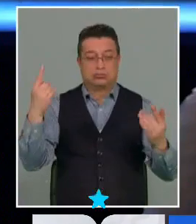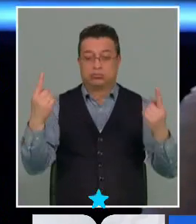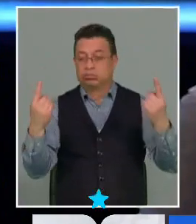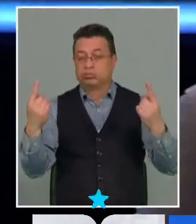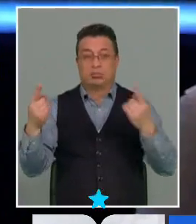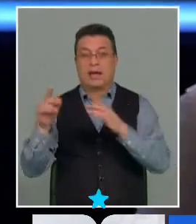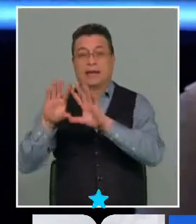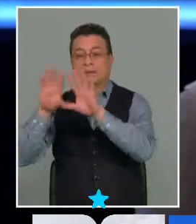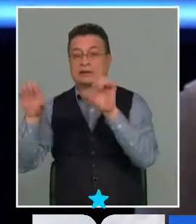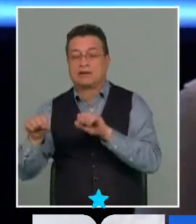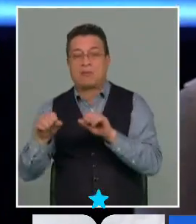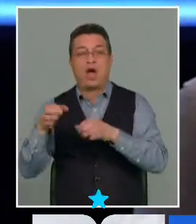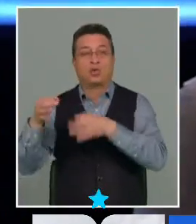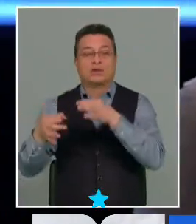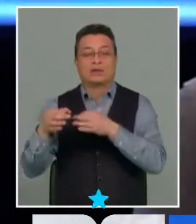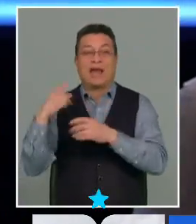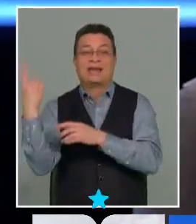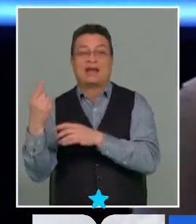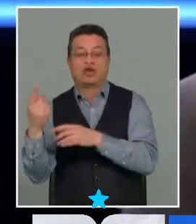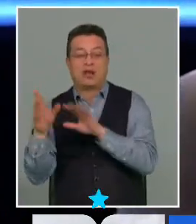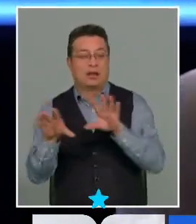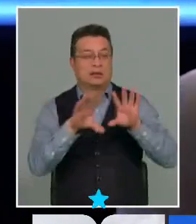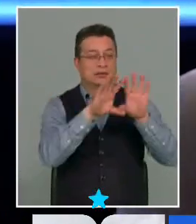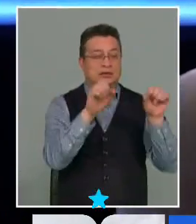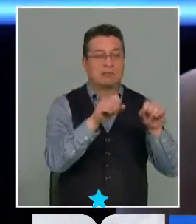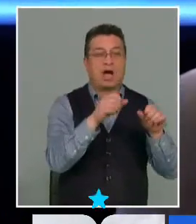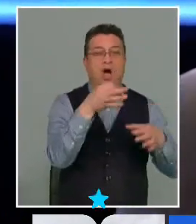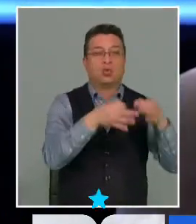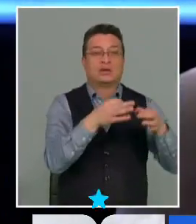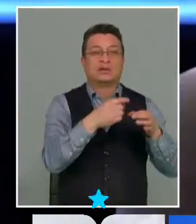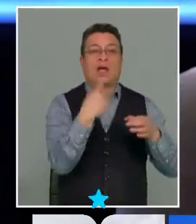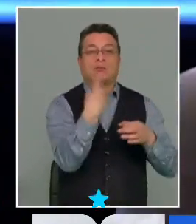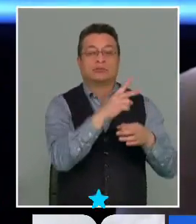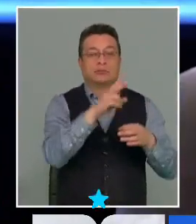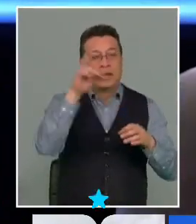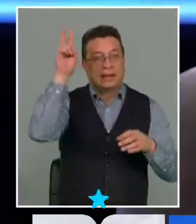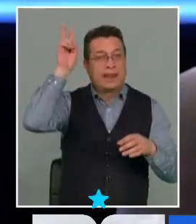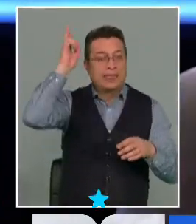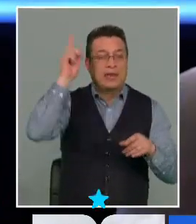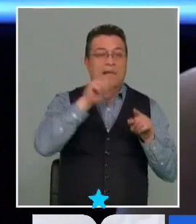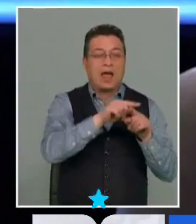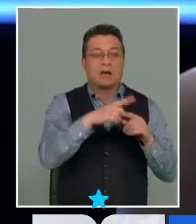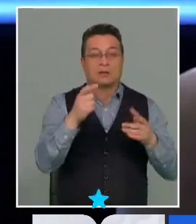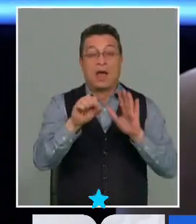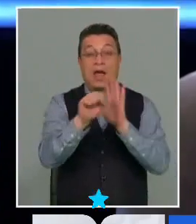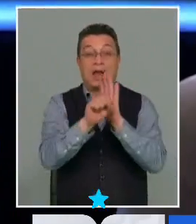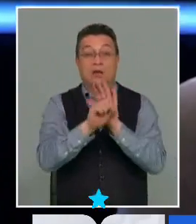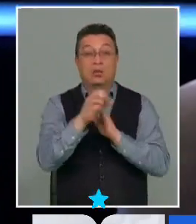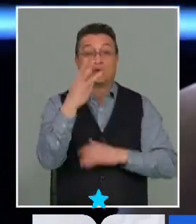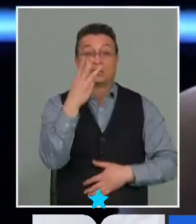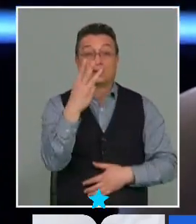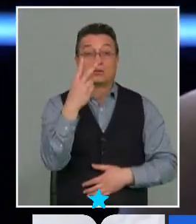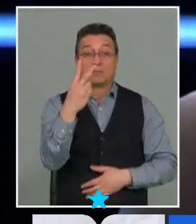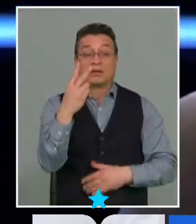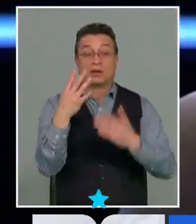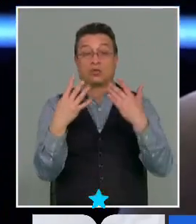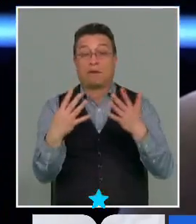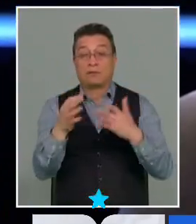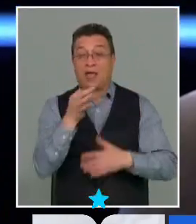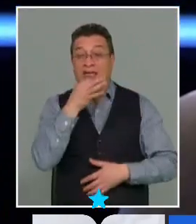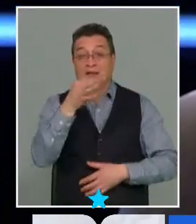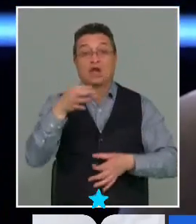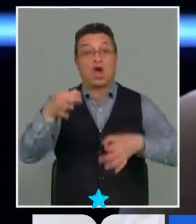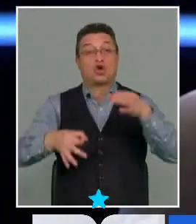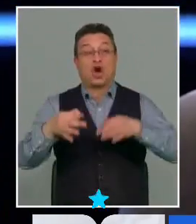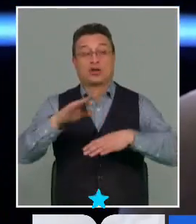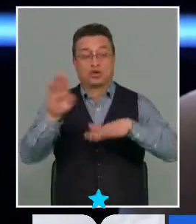estos sistemas de justicia sistema nacional y los sistemas indígenas de hecho en el artículo 329 se establece que la Corte